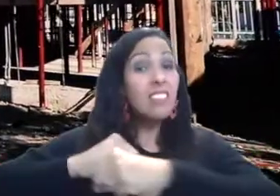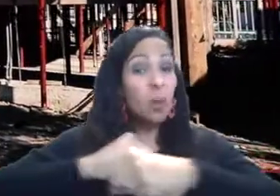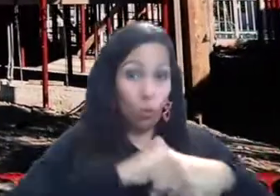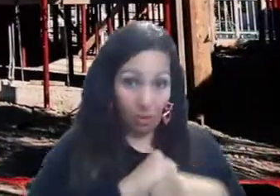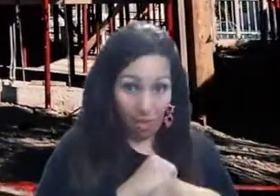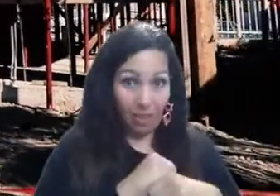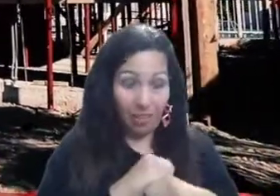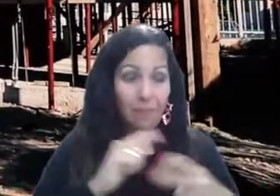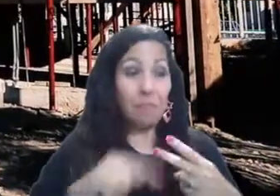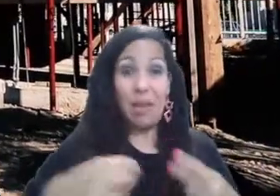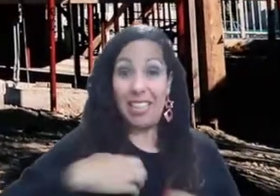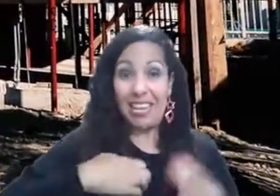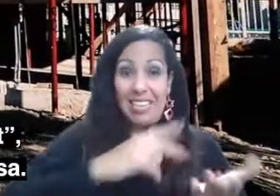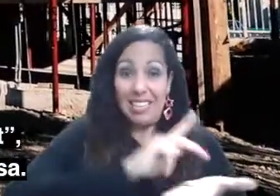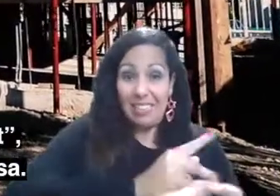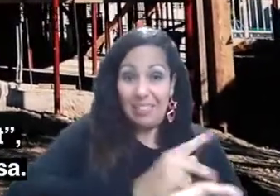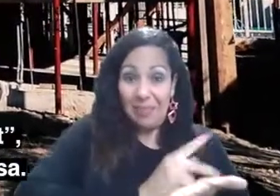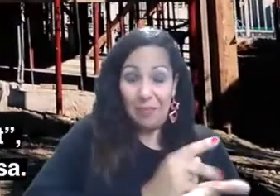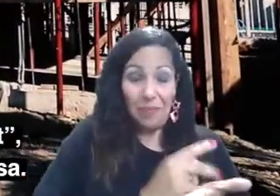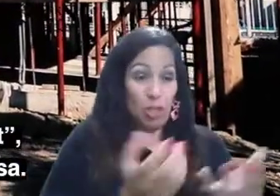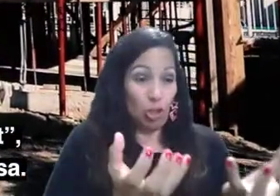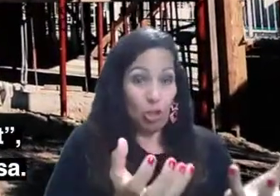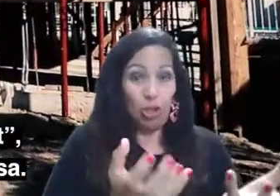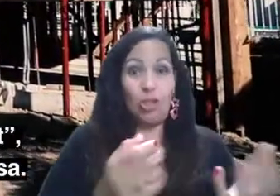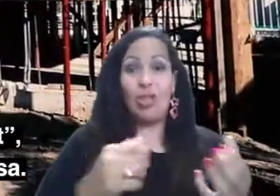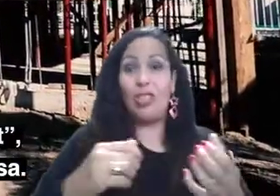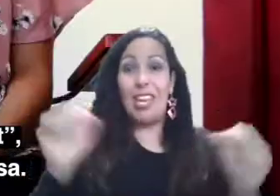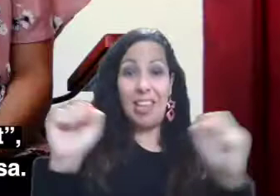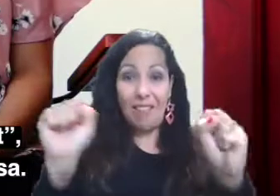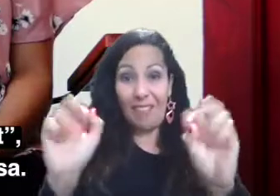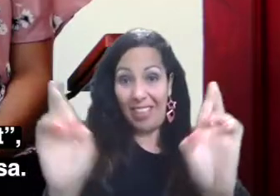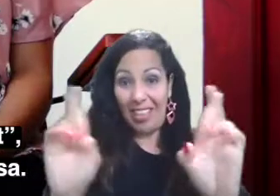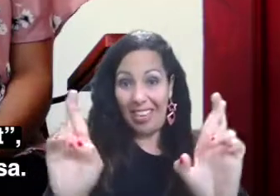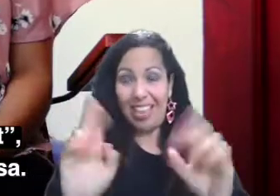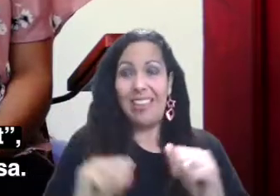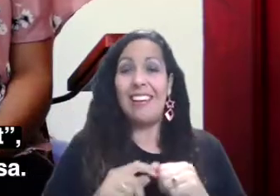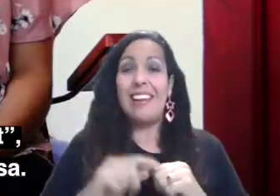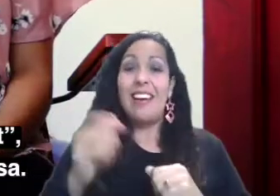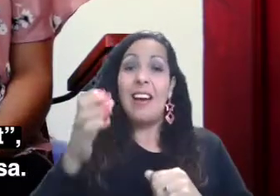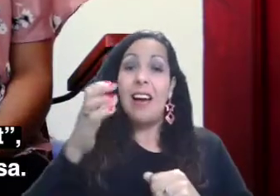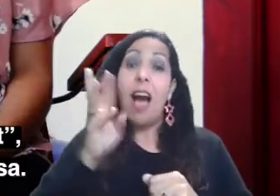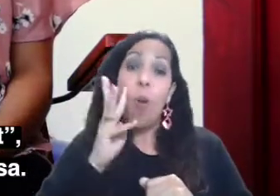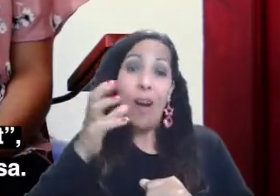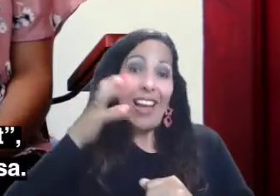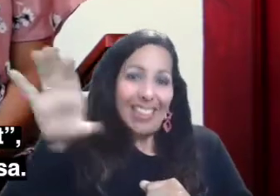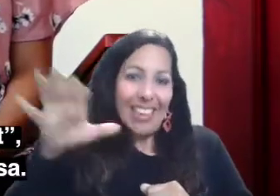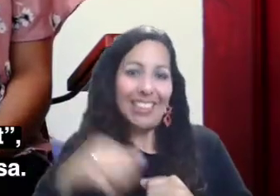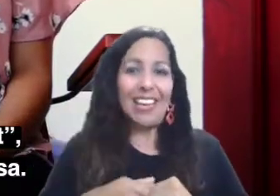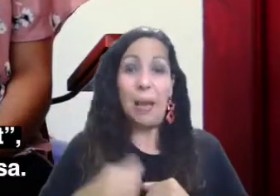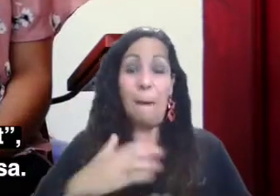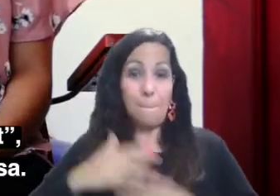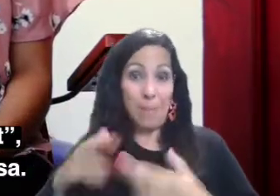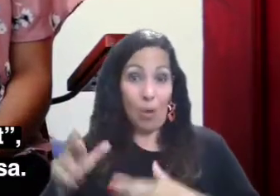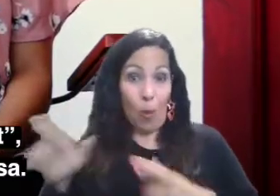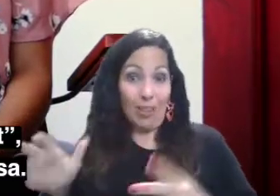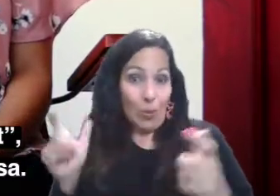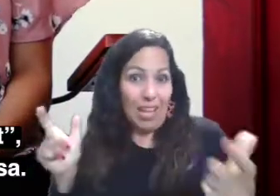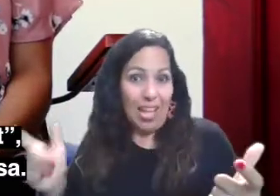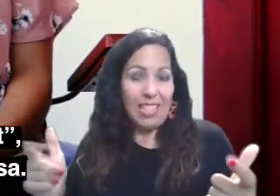va a tener estufa y nevera, va a tener calentador solar, walking closet, el cuarto máster,